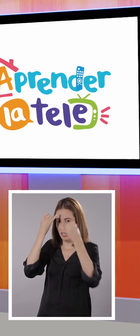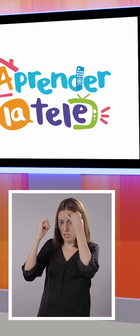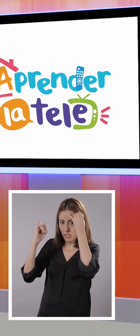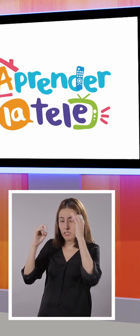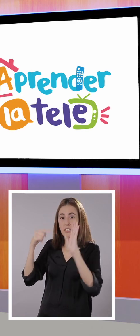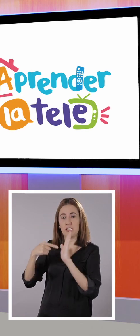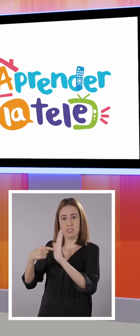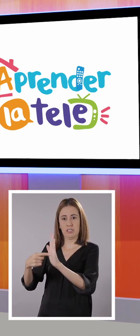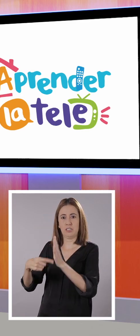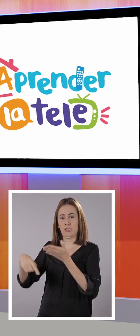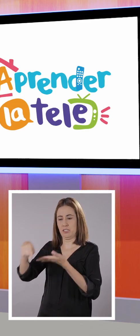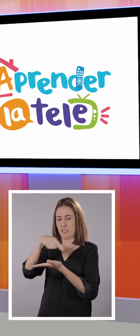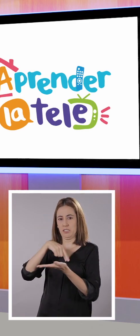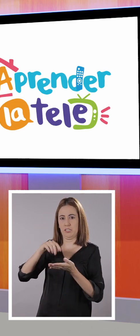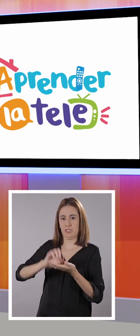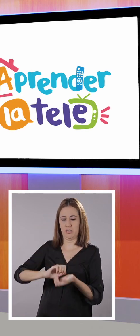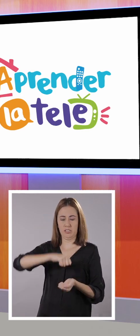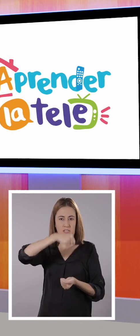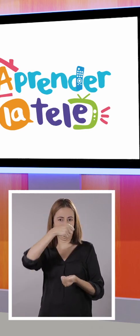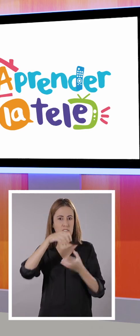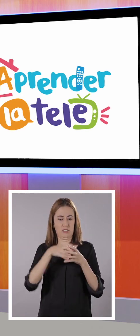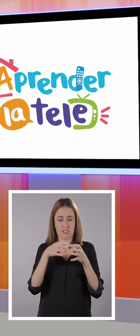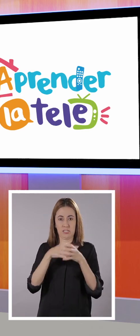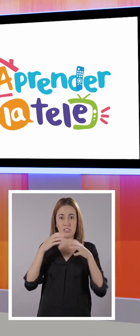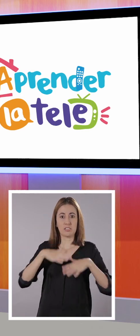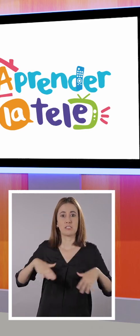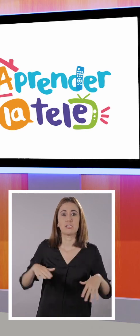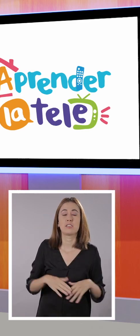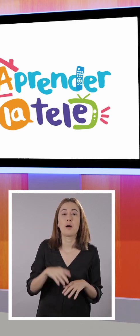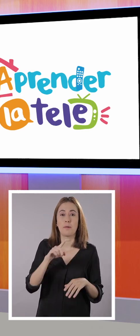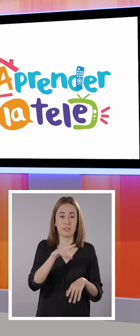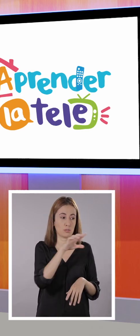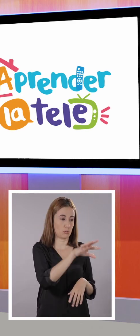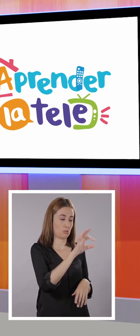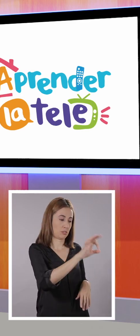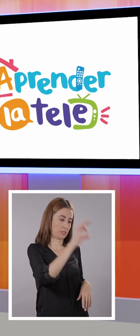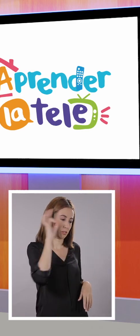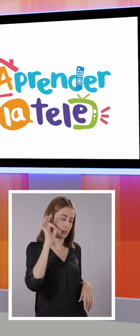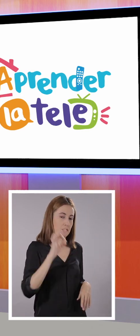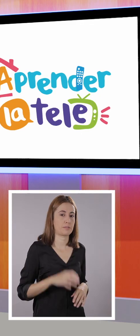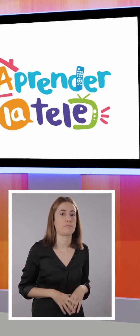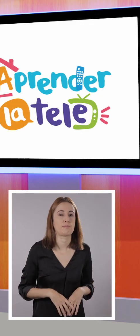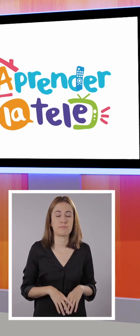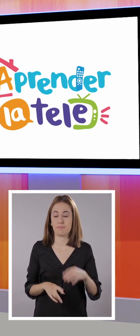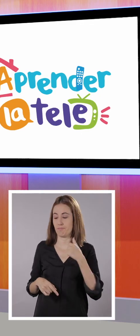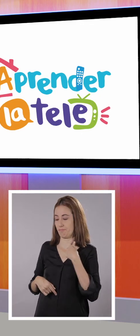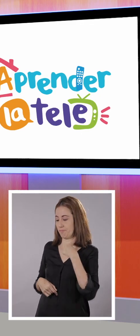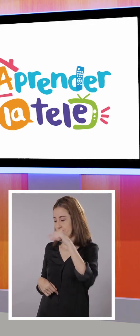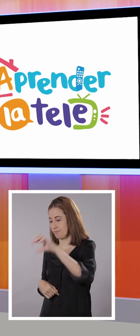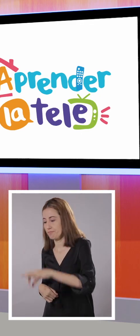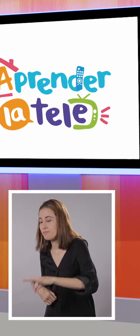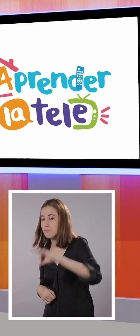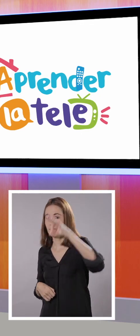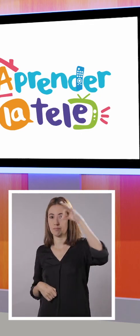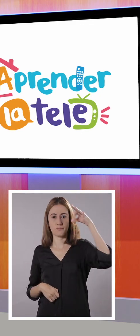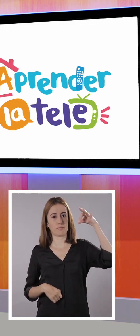pensamiento va a tener que ver con nuestra cajita de herramientas. Exactamente. ¿Qué tal si escoges una de ellas? A ver.